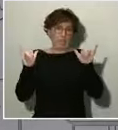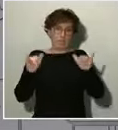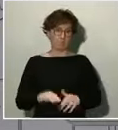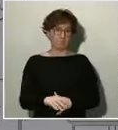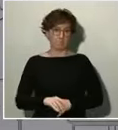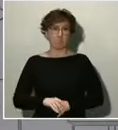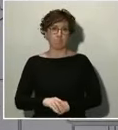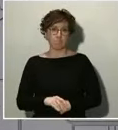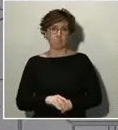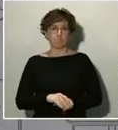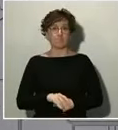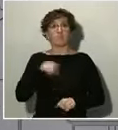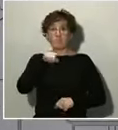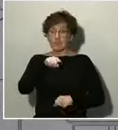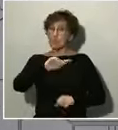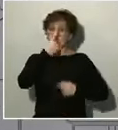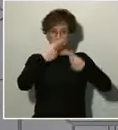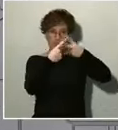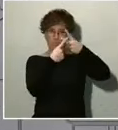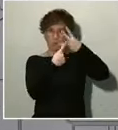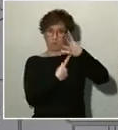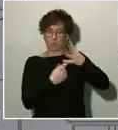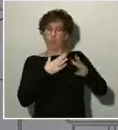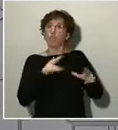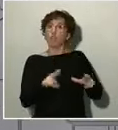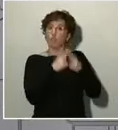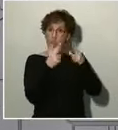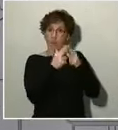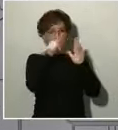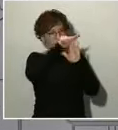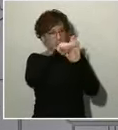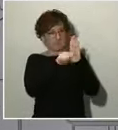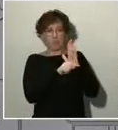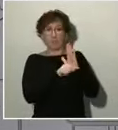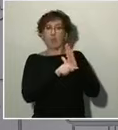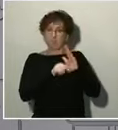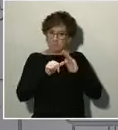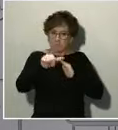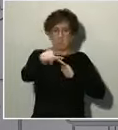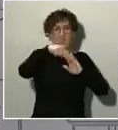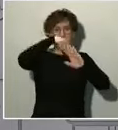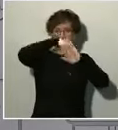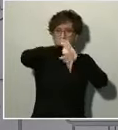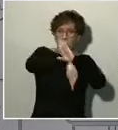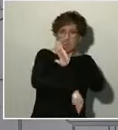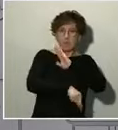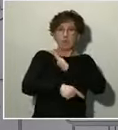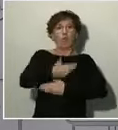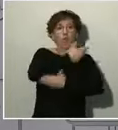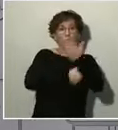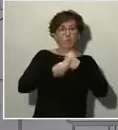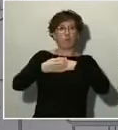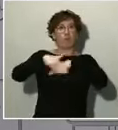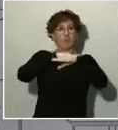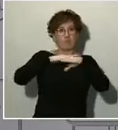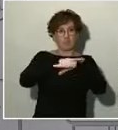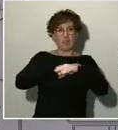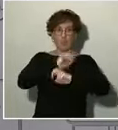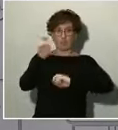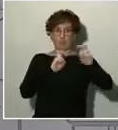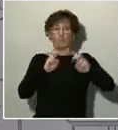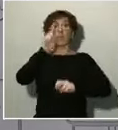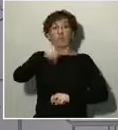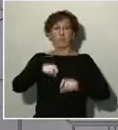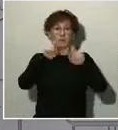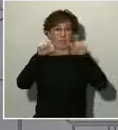paquete de medidas sociales que seguiremos desarrollando de la mano de otras Administraciones y, en especial, de las entidades locales con las que espero poder reunirme